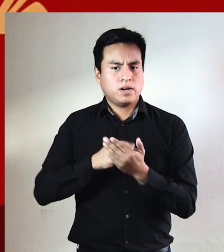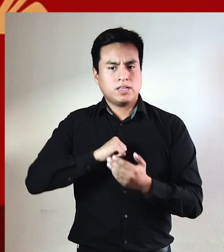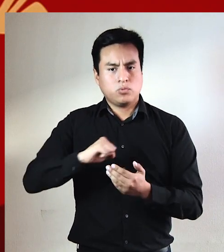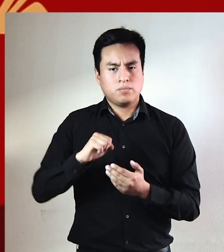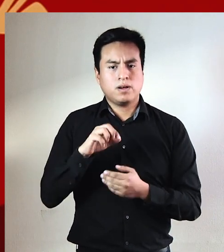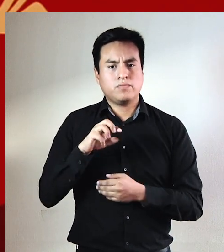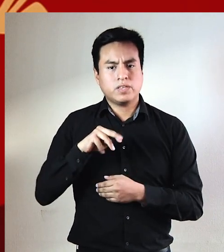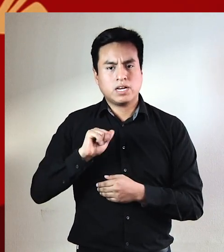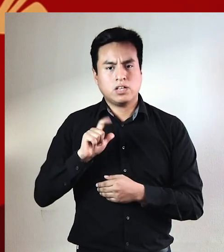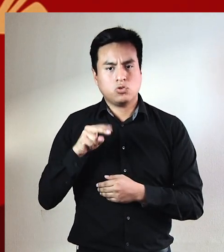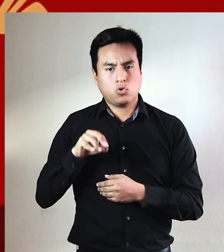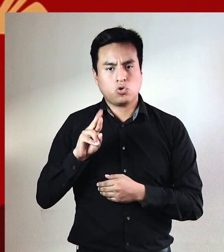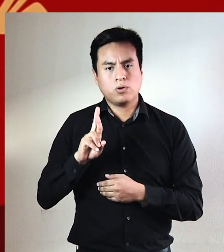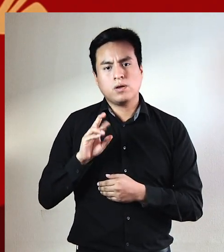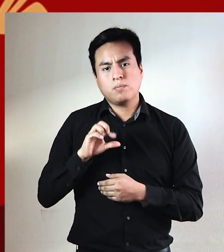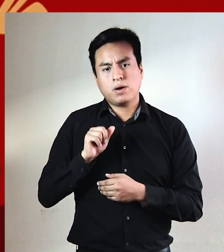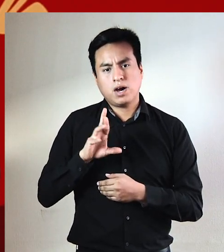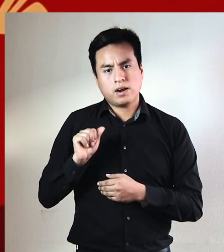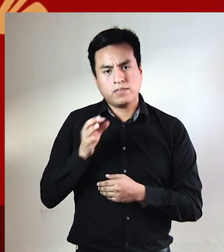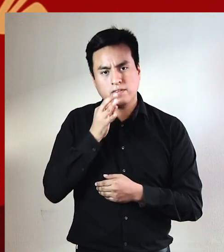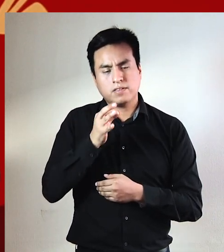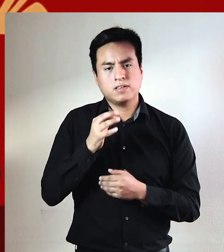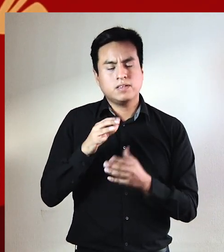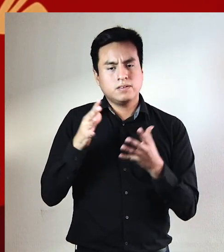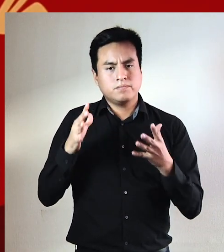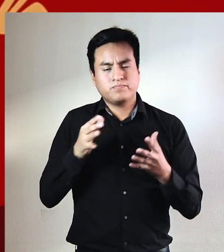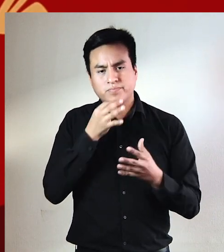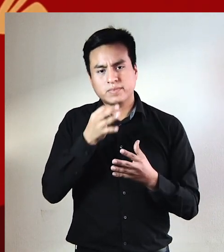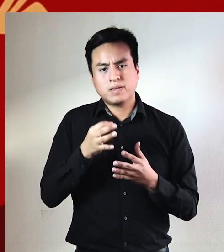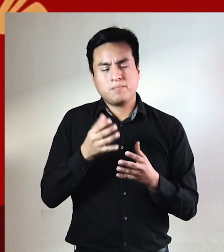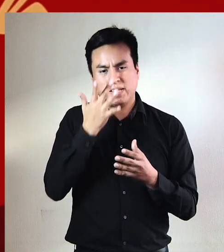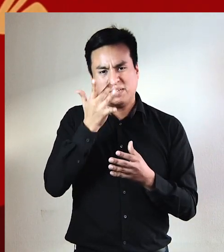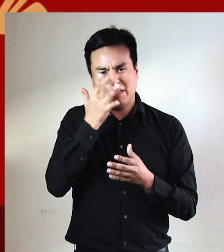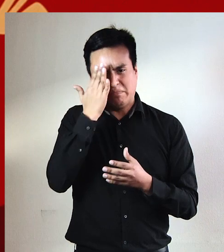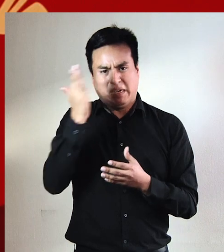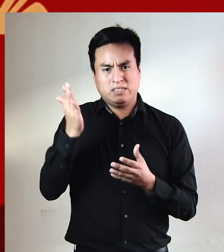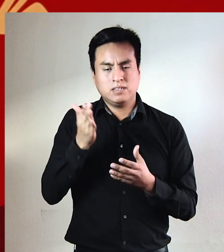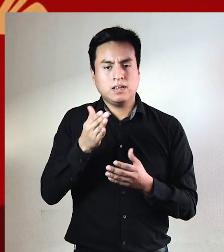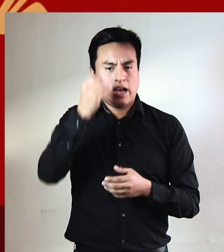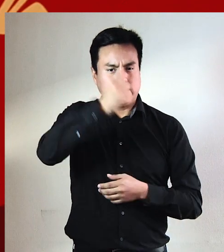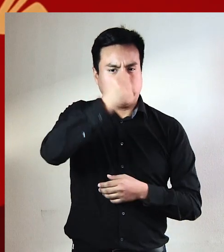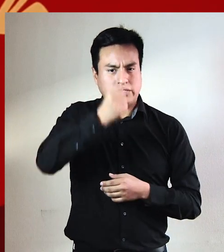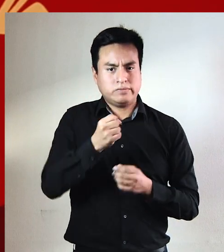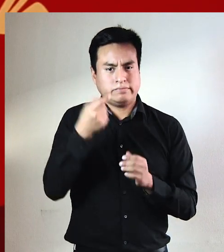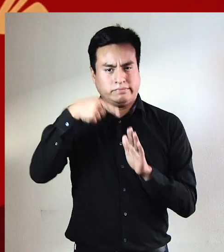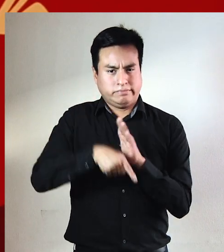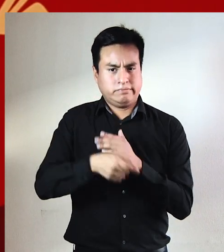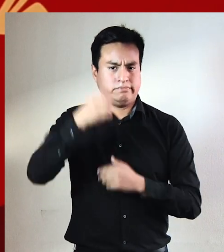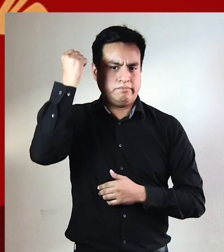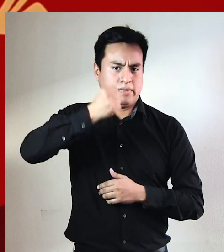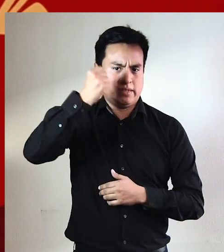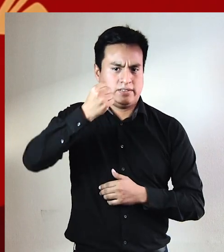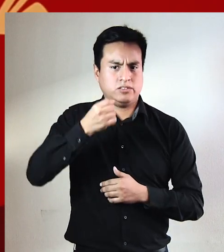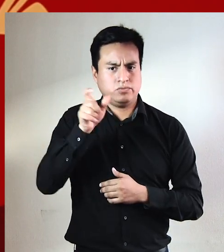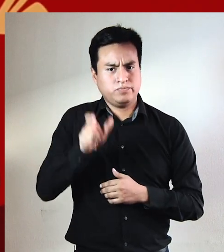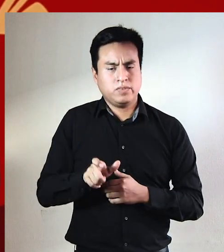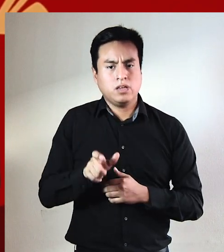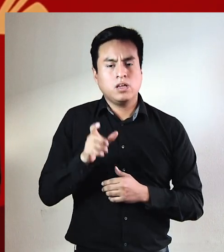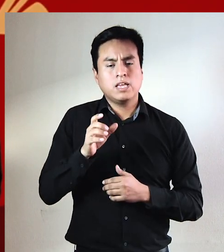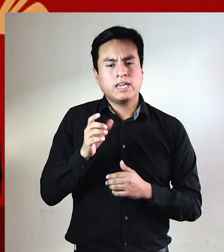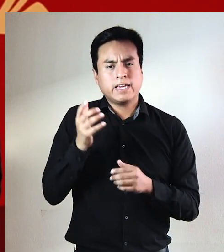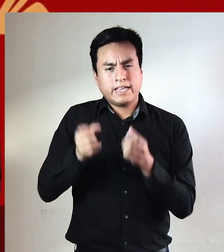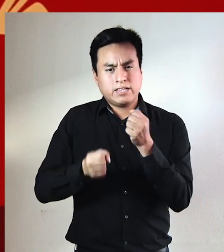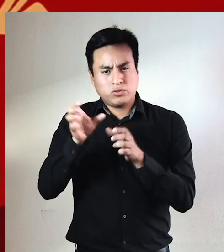antipoema de Nicanor Parro el criminal es infinitamente más criminal el asesino es infinitamente más asesino